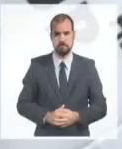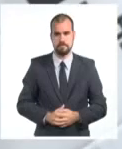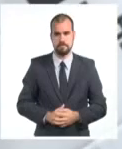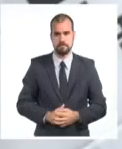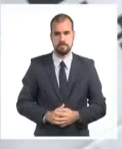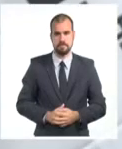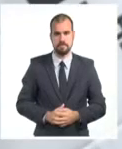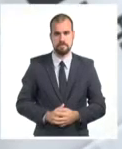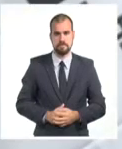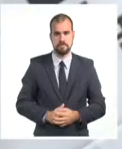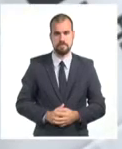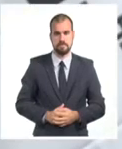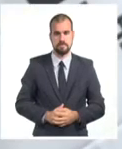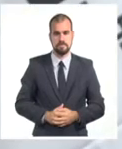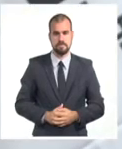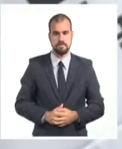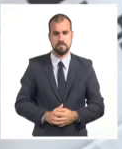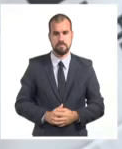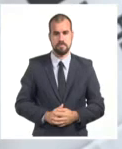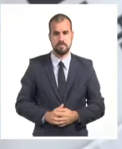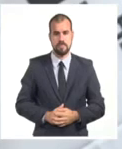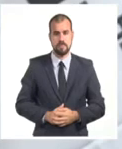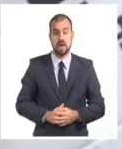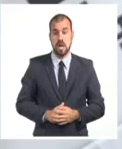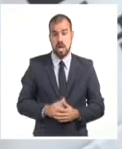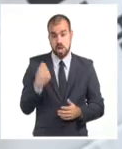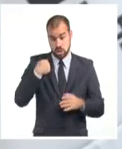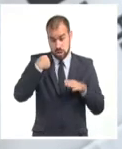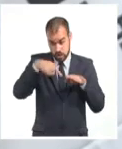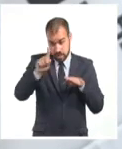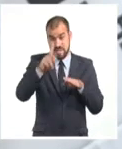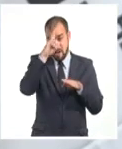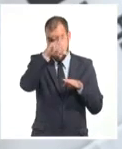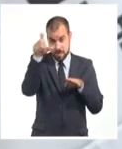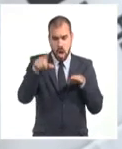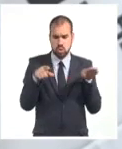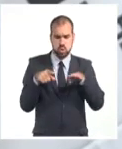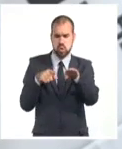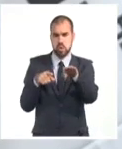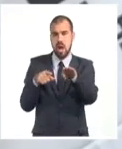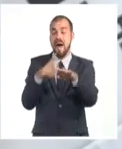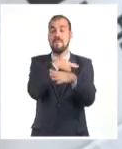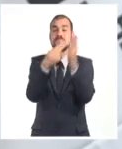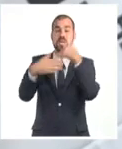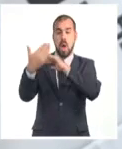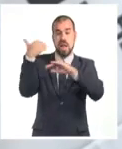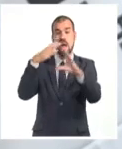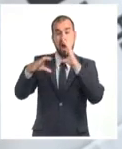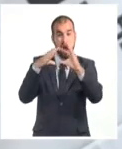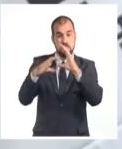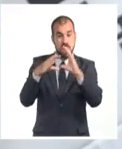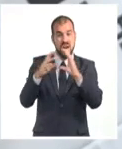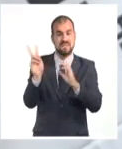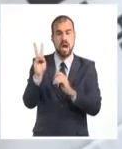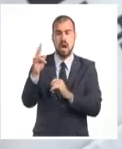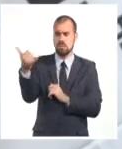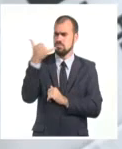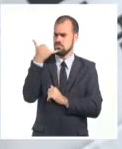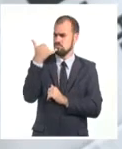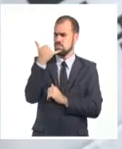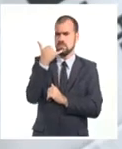Cuando yo recibo en el trayecto una llamada del entonces ministro de comunicación de Venezuela, Ernesto Villegas, y me dice, Patricia,